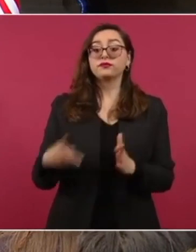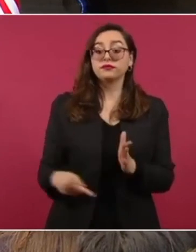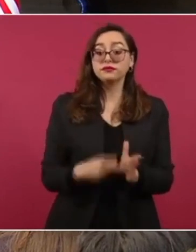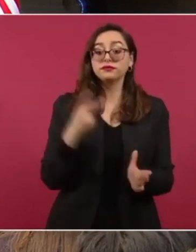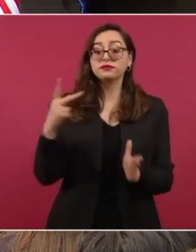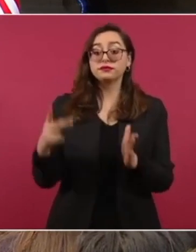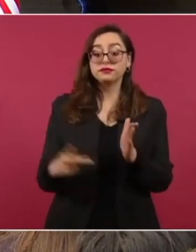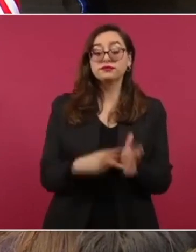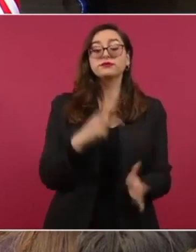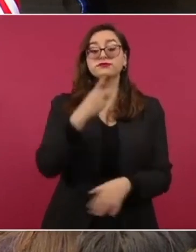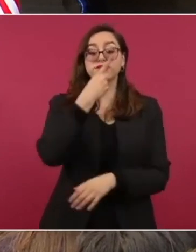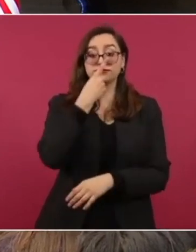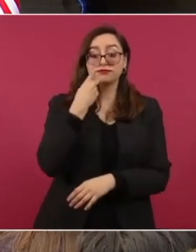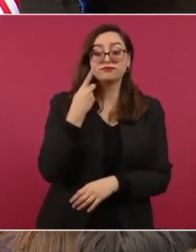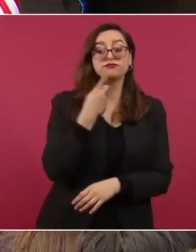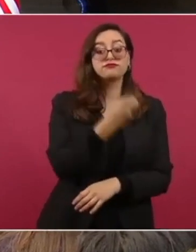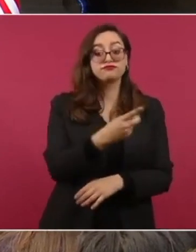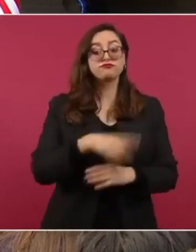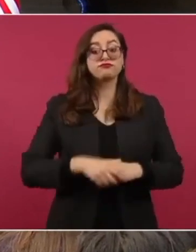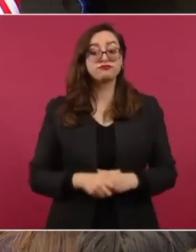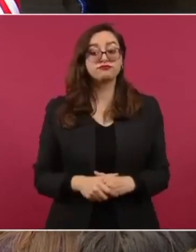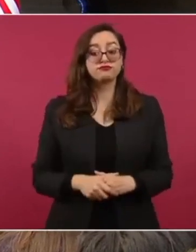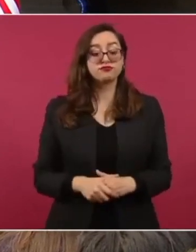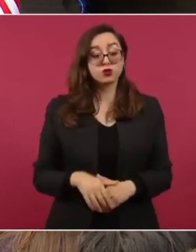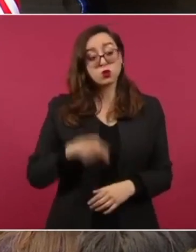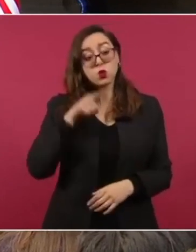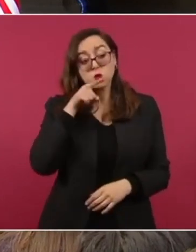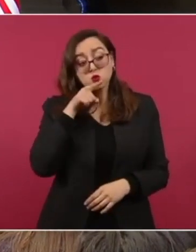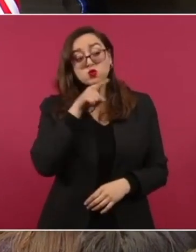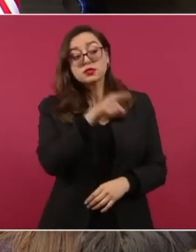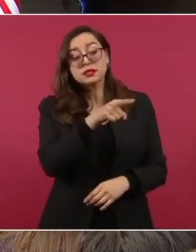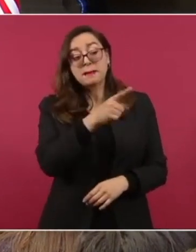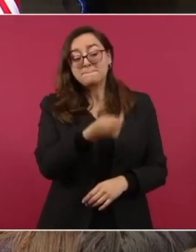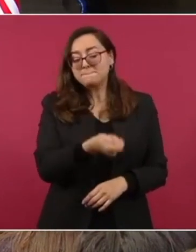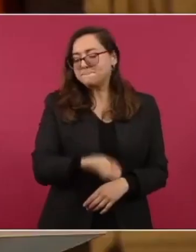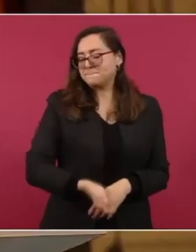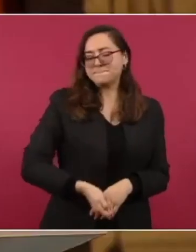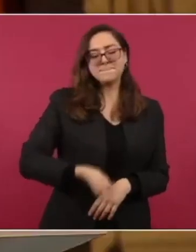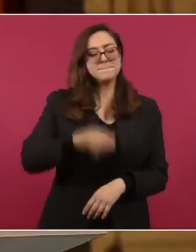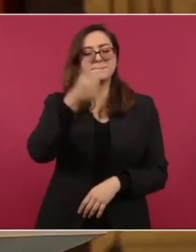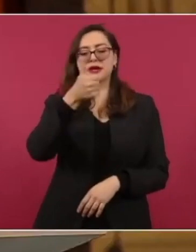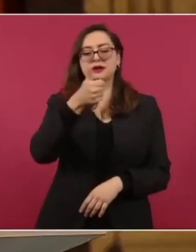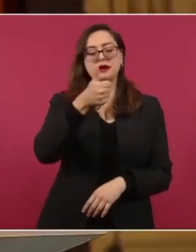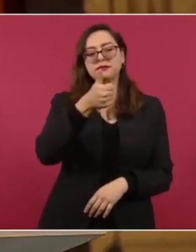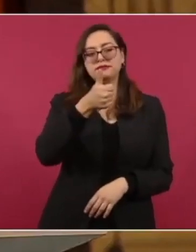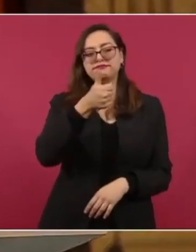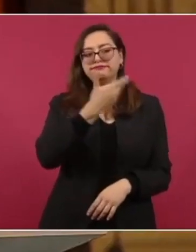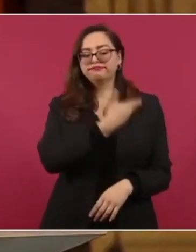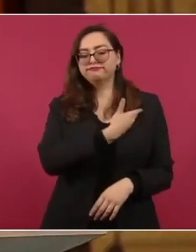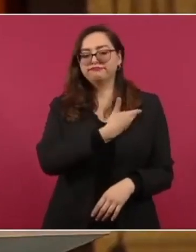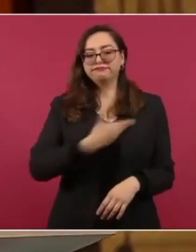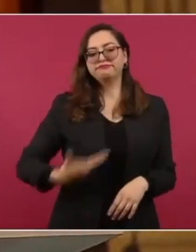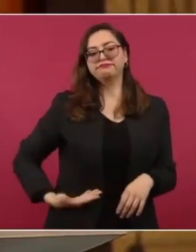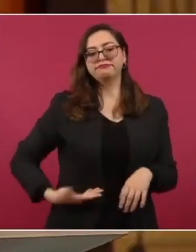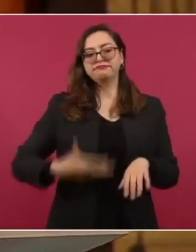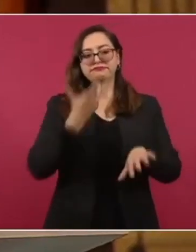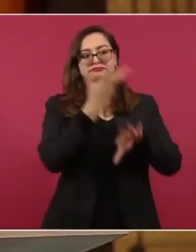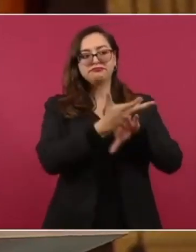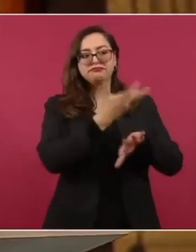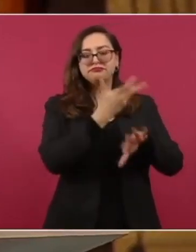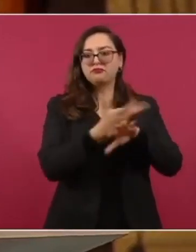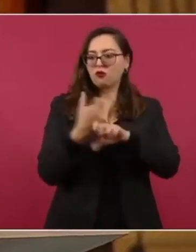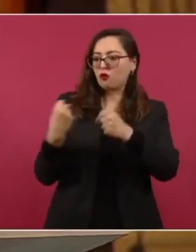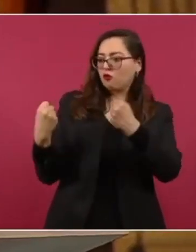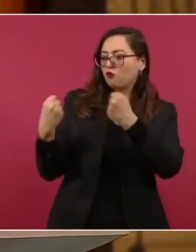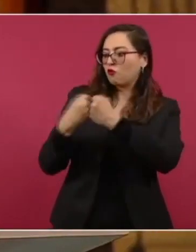Usted es el primer presidente de Estados Unidos en mucho tiempo que no